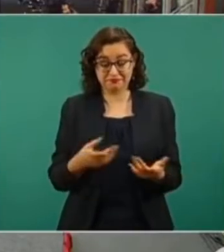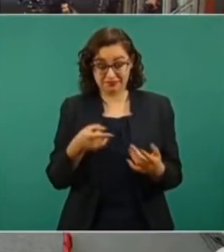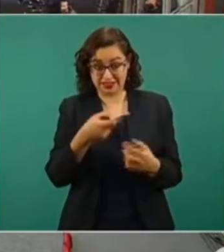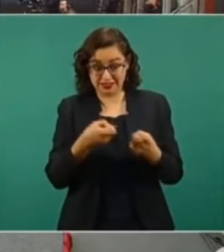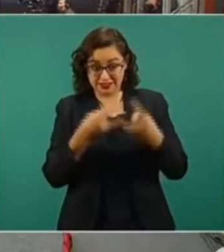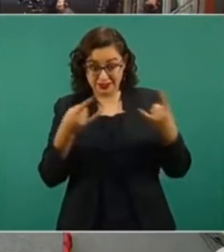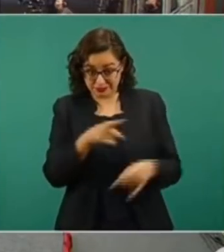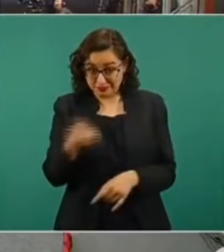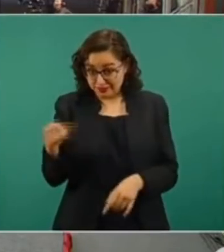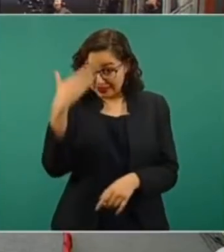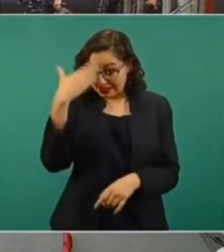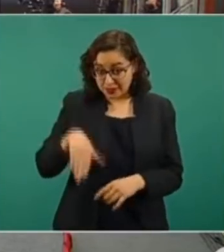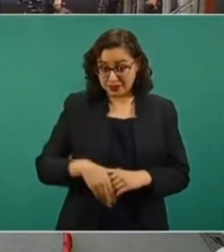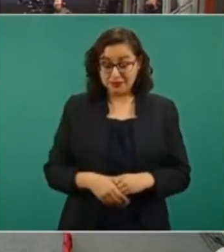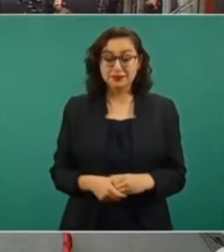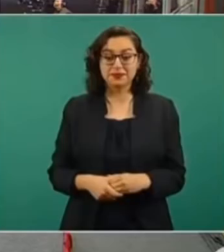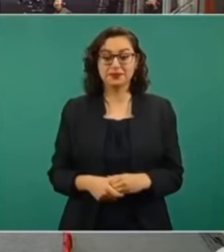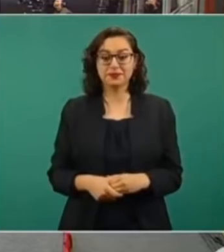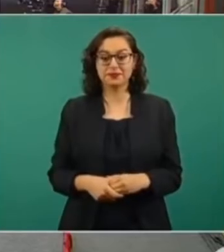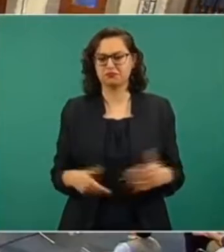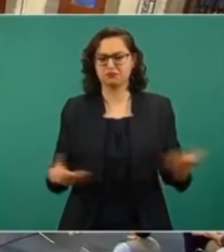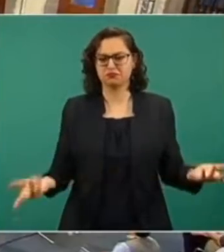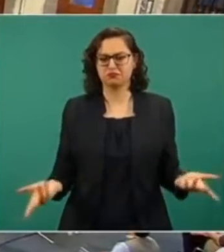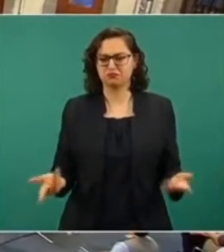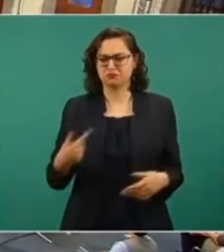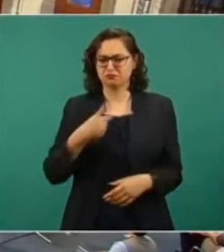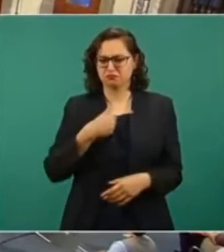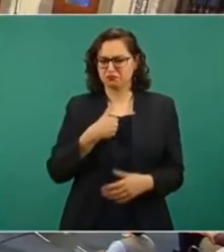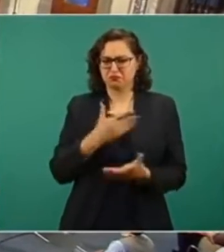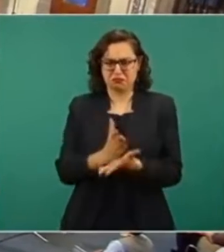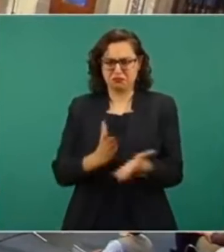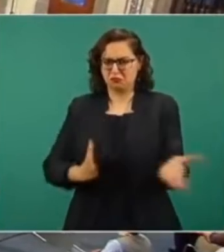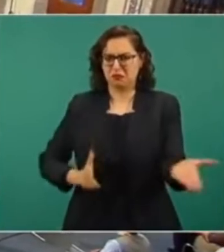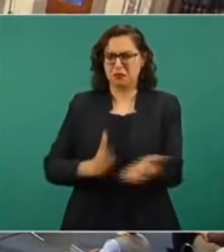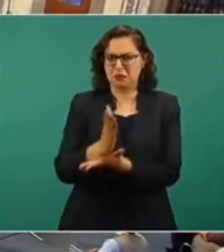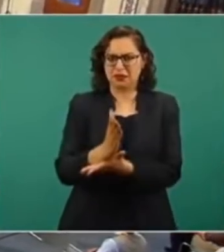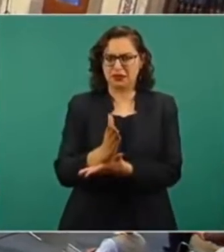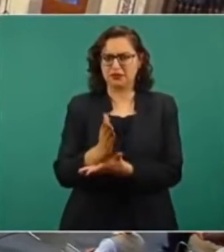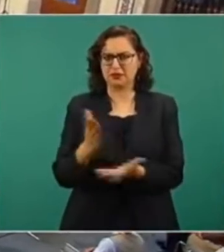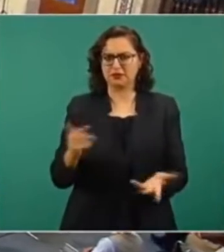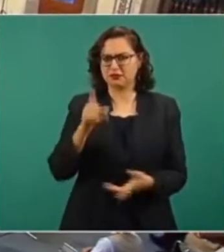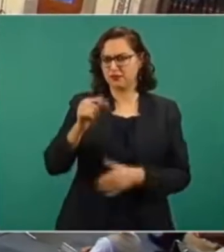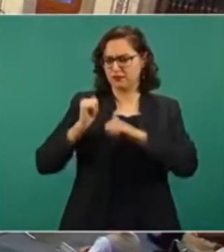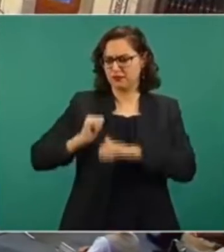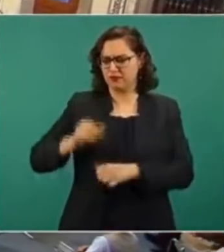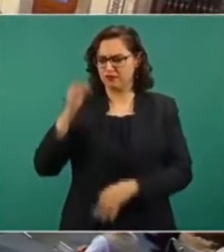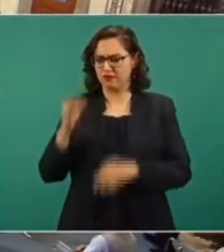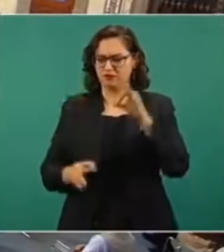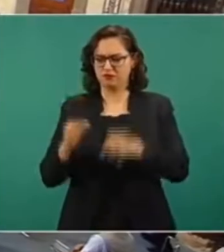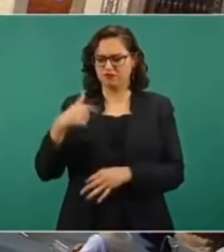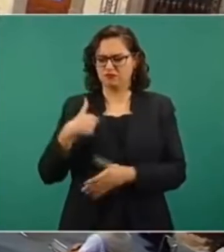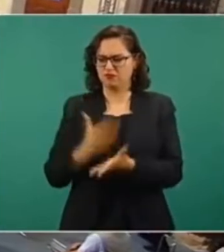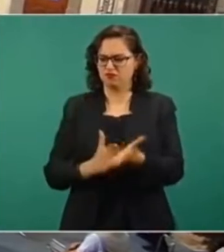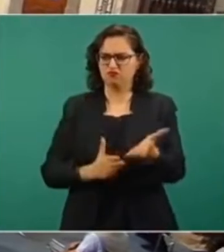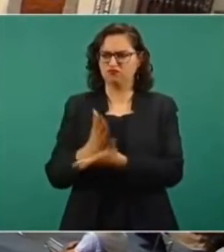Y claro que no es intromisión al Poder Judicial y somos respetuosos